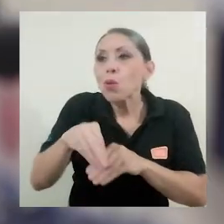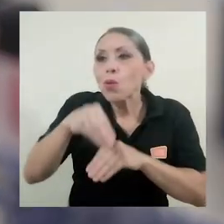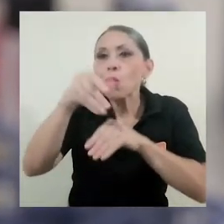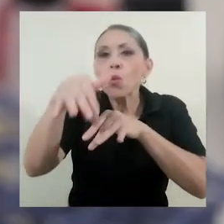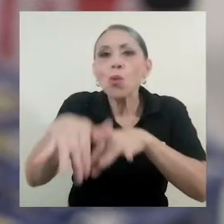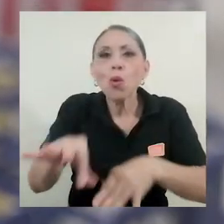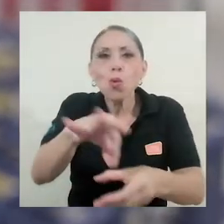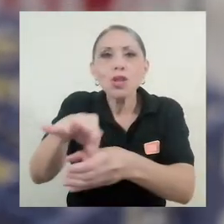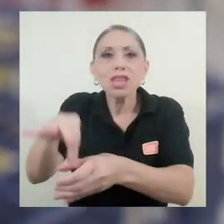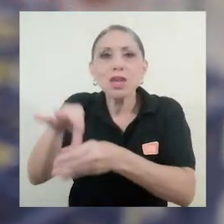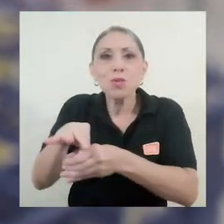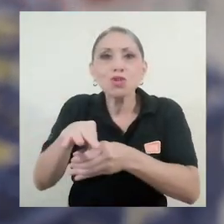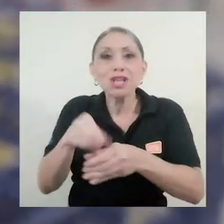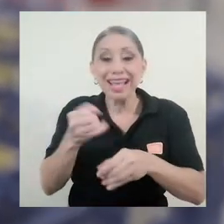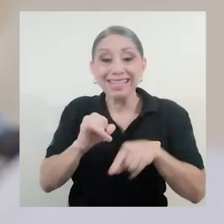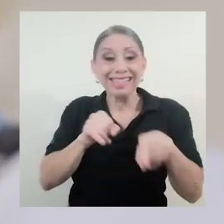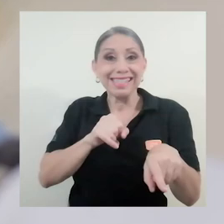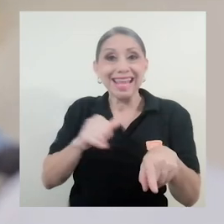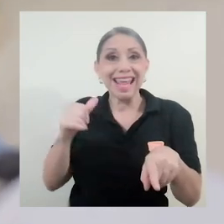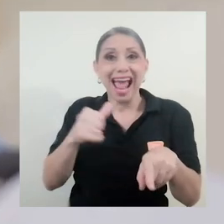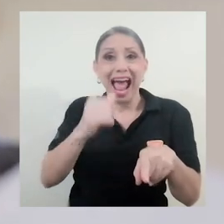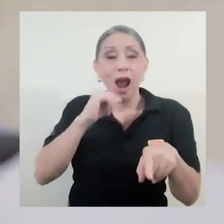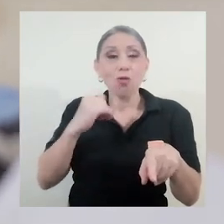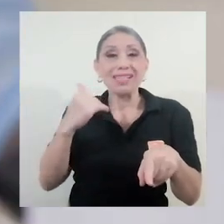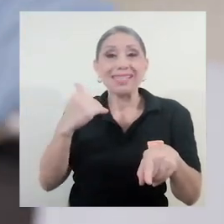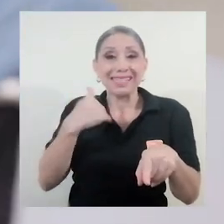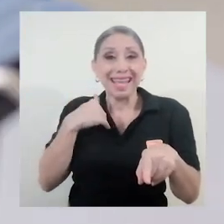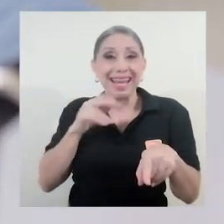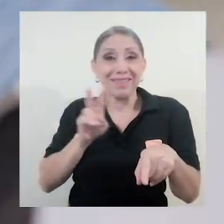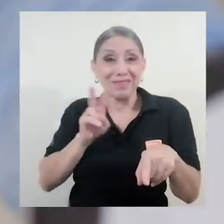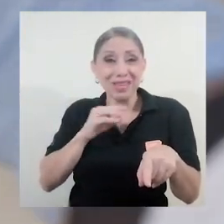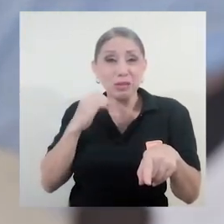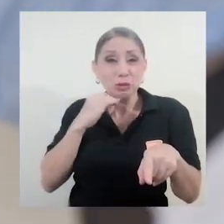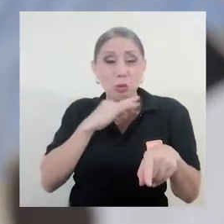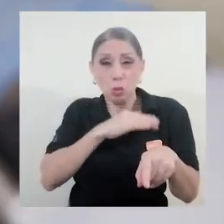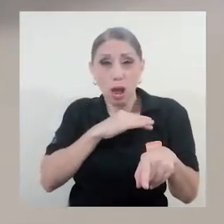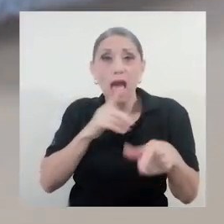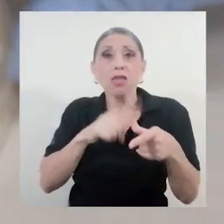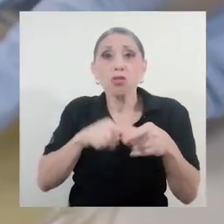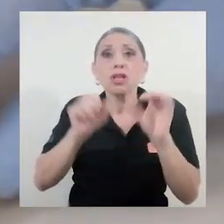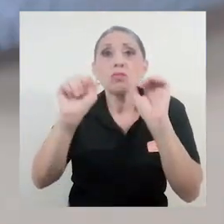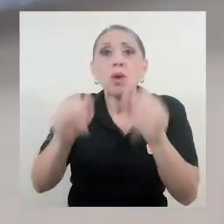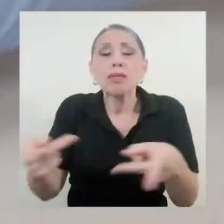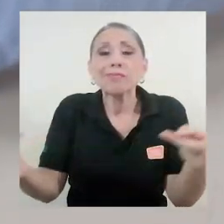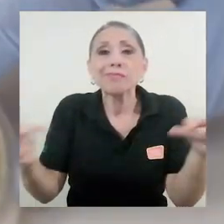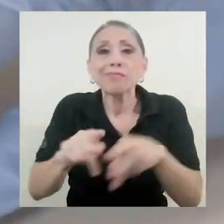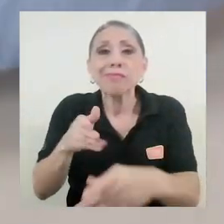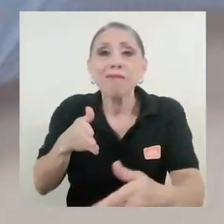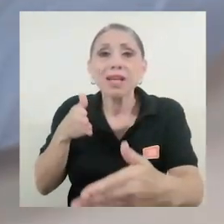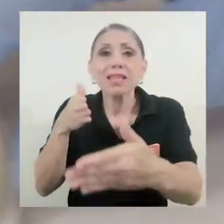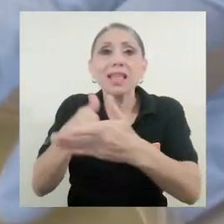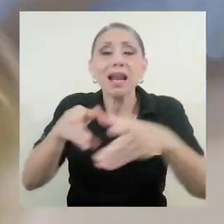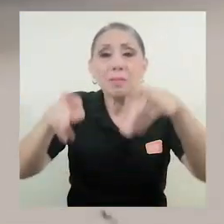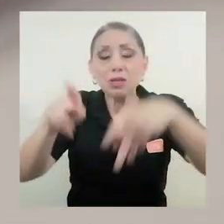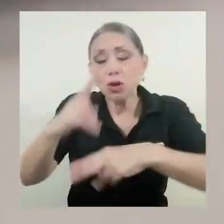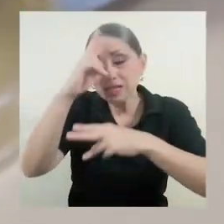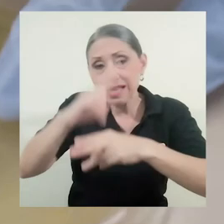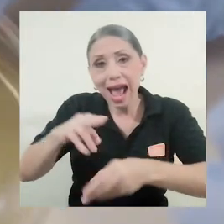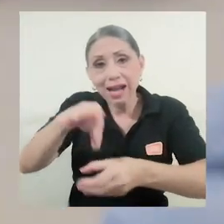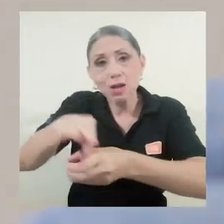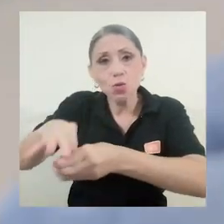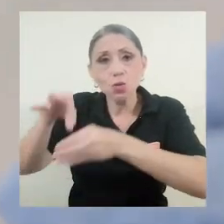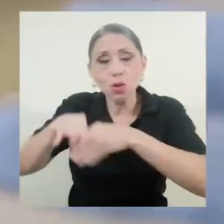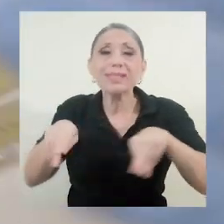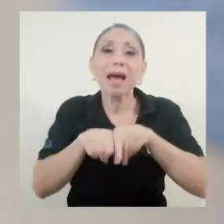descubre la presencia de virus en ellas, atentaría no solo contra los agricultores del campo, sino también contra los